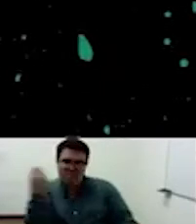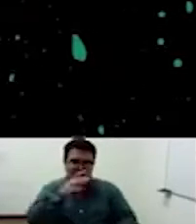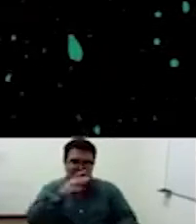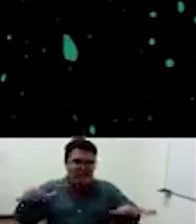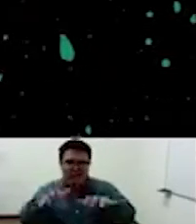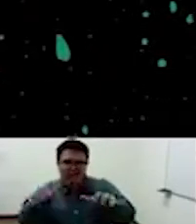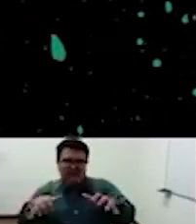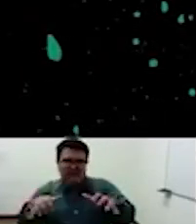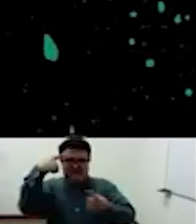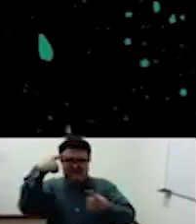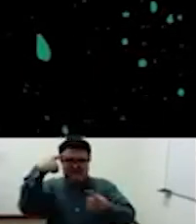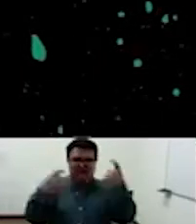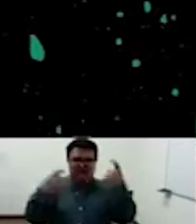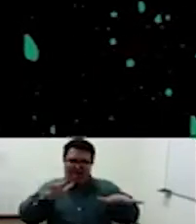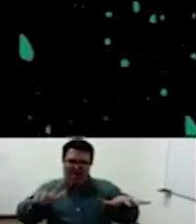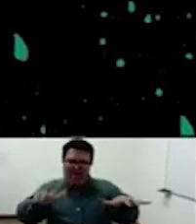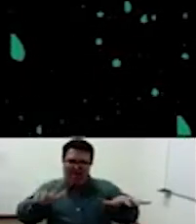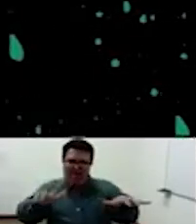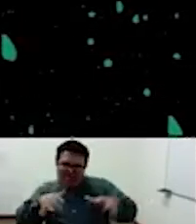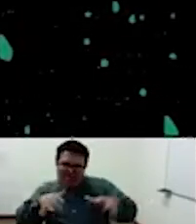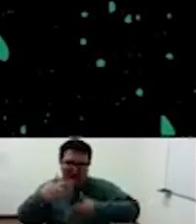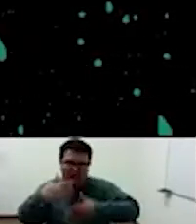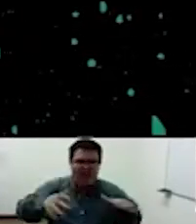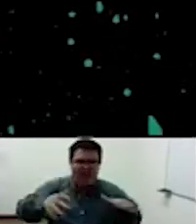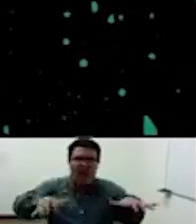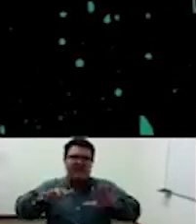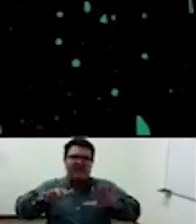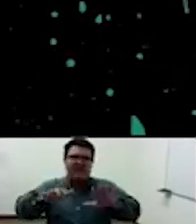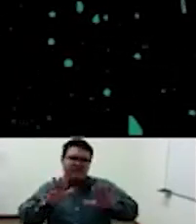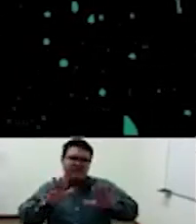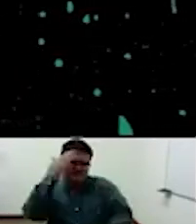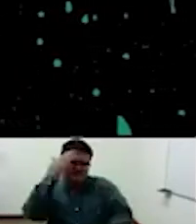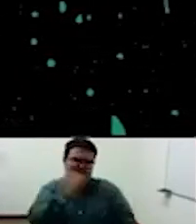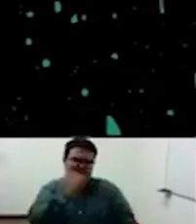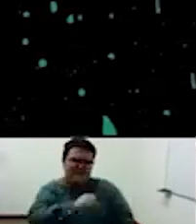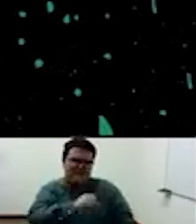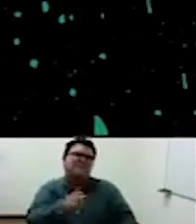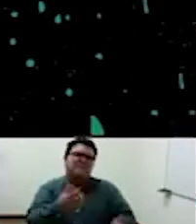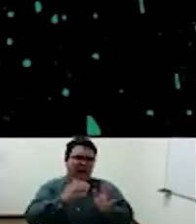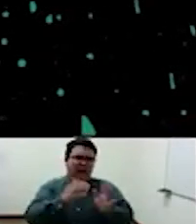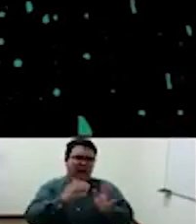modus operandi o la forma en que en que obra este capitalismo